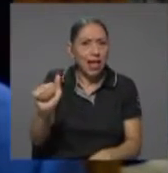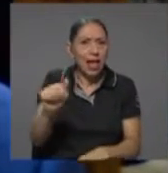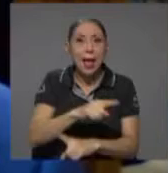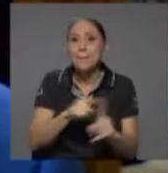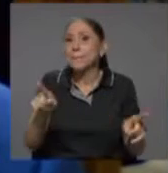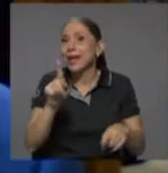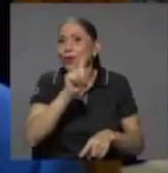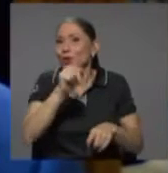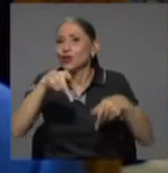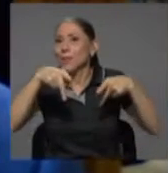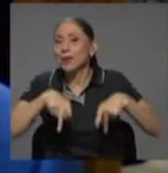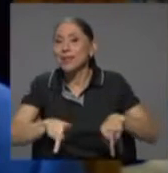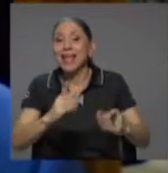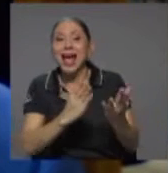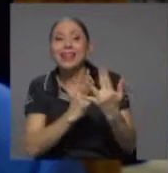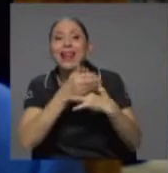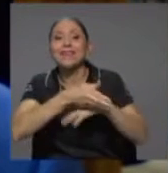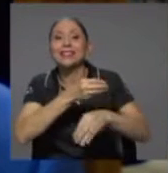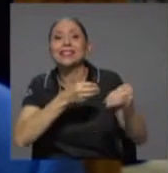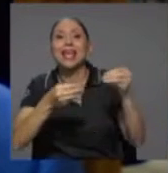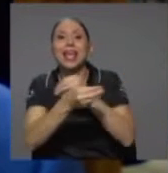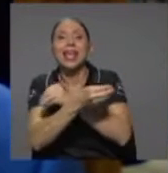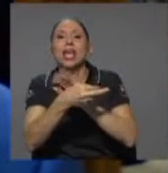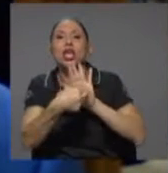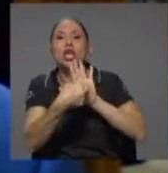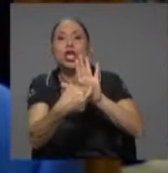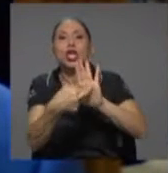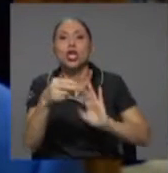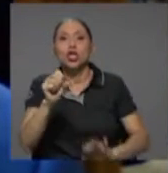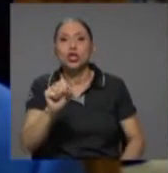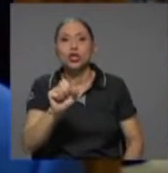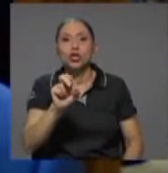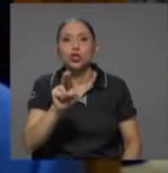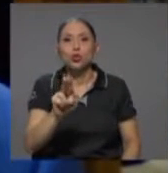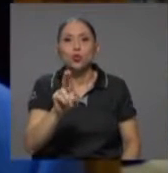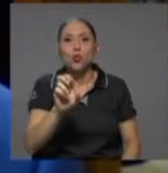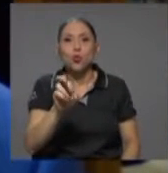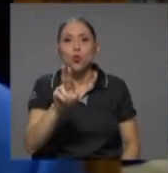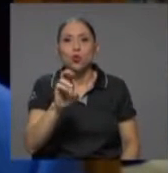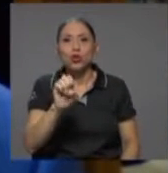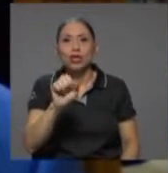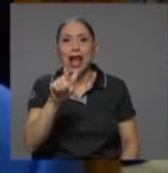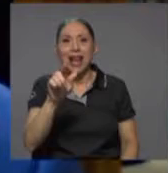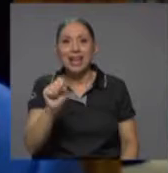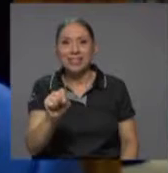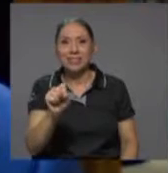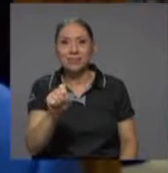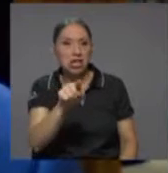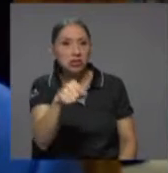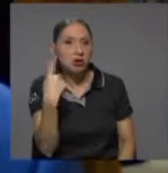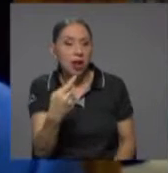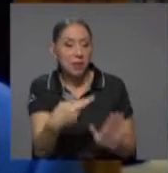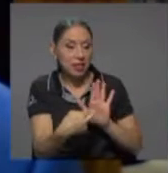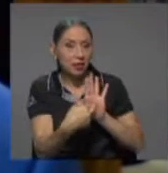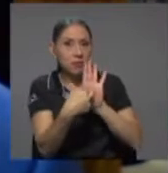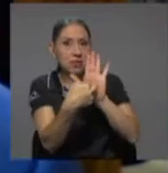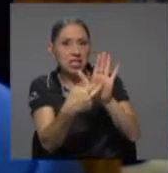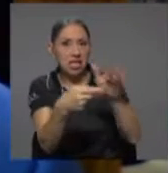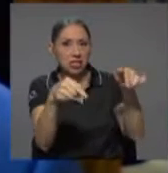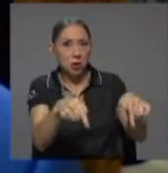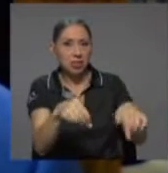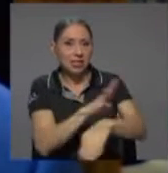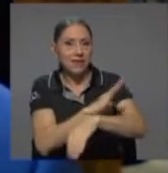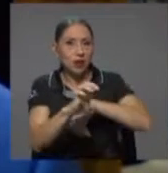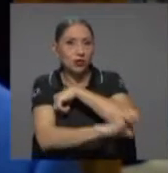de sucursales. Las sucursales son simplemente representaciones de un banco extranjero sin que tengan una figura societaria plenamente constituida en el